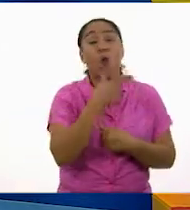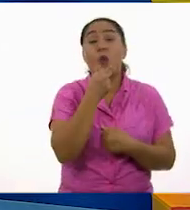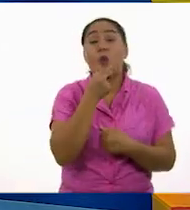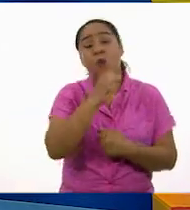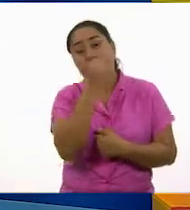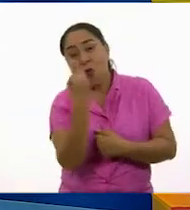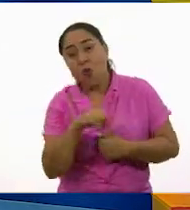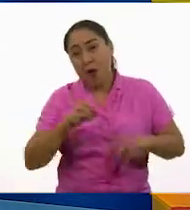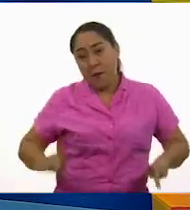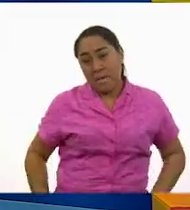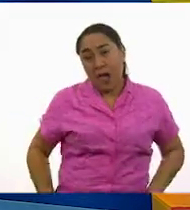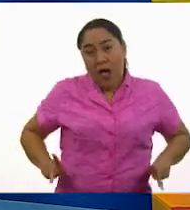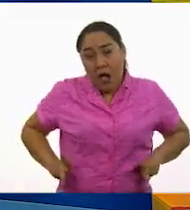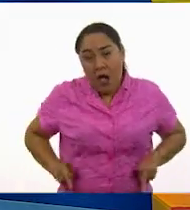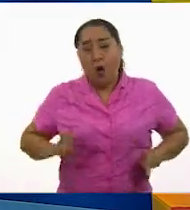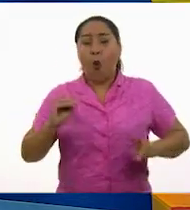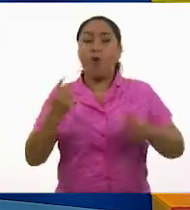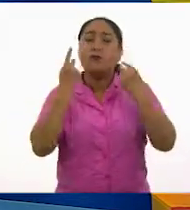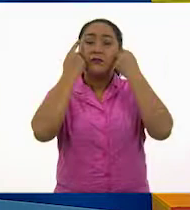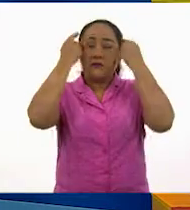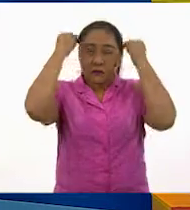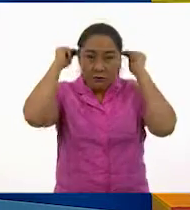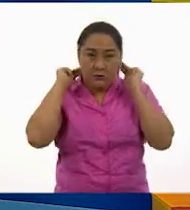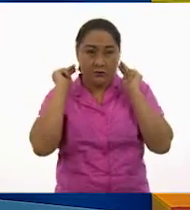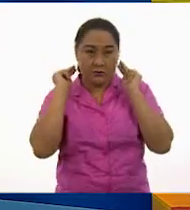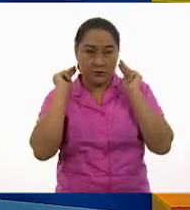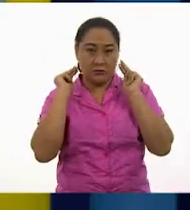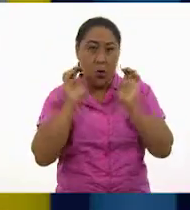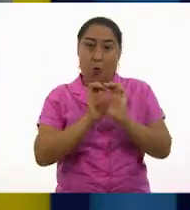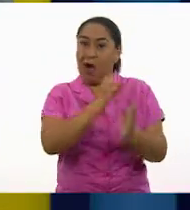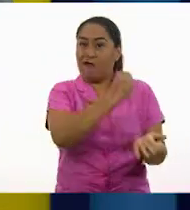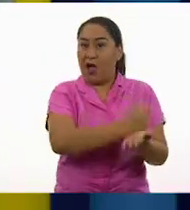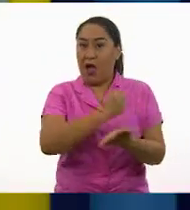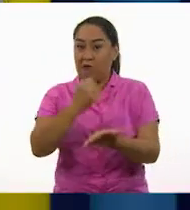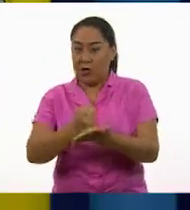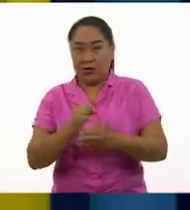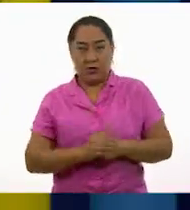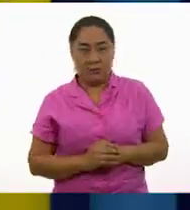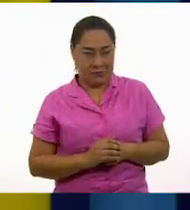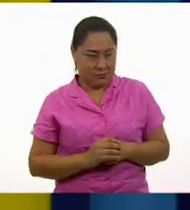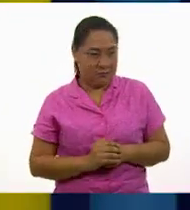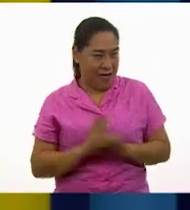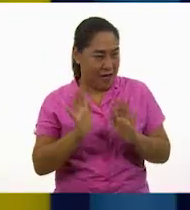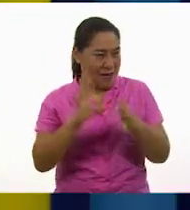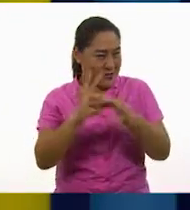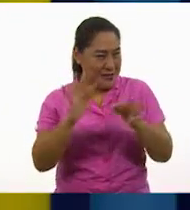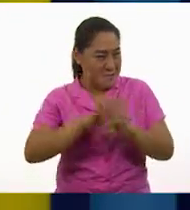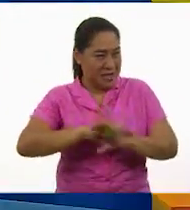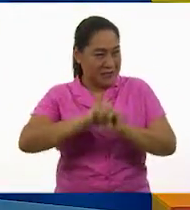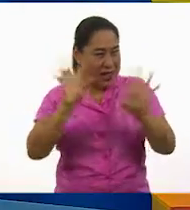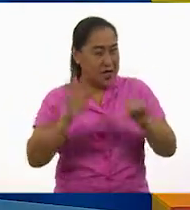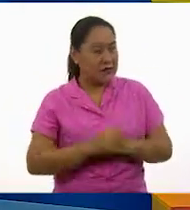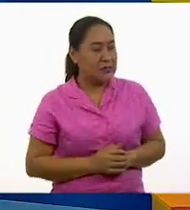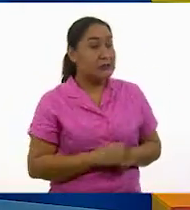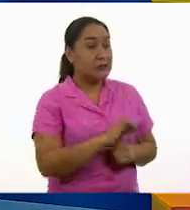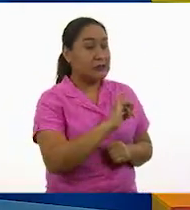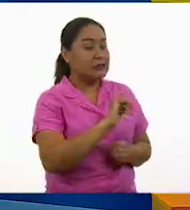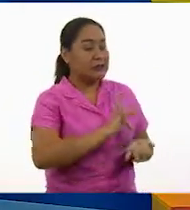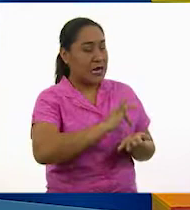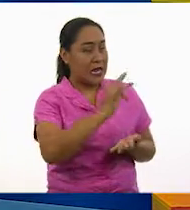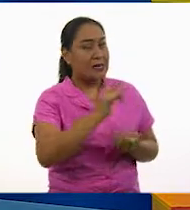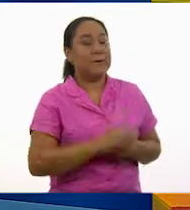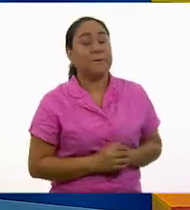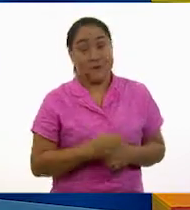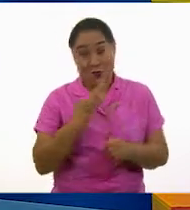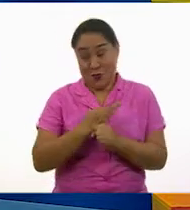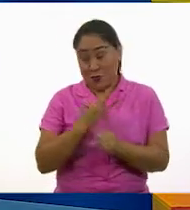pantalones y cabello corto. ¿Te quedó más claro? Sí, gracias maestra. Vivimos